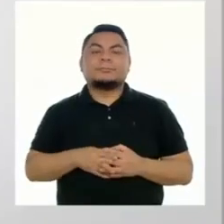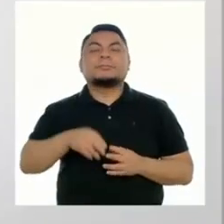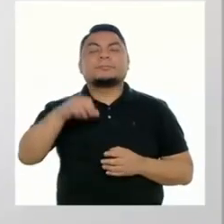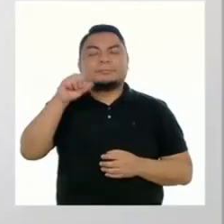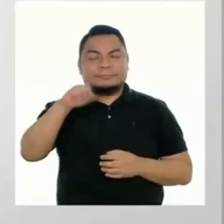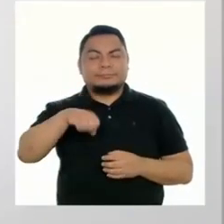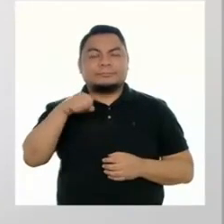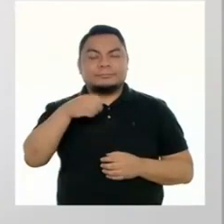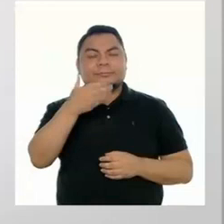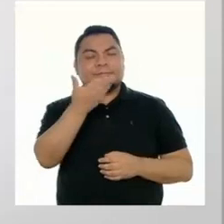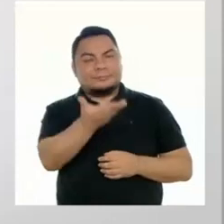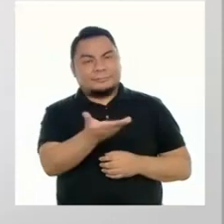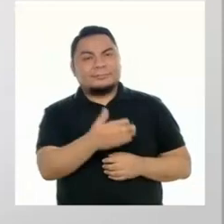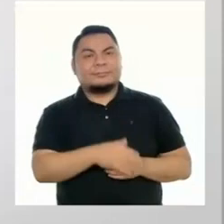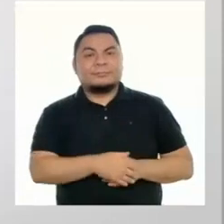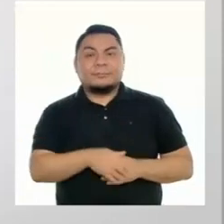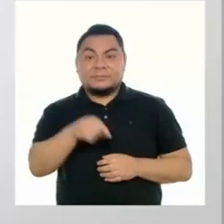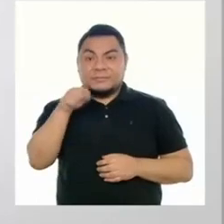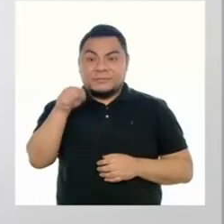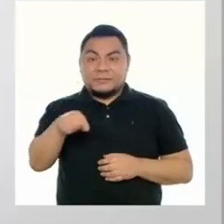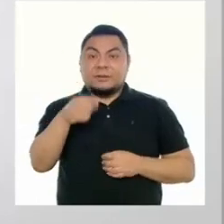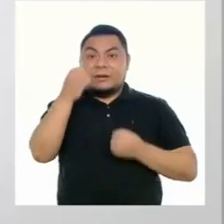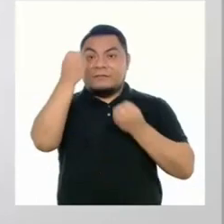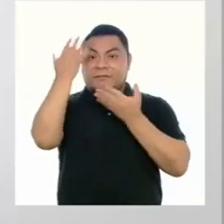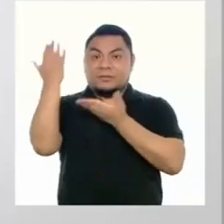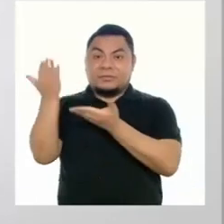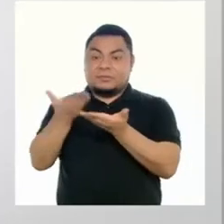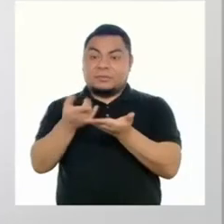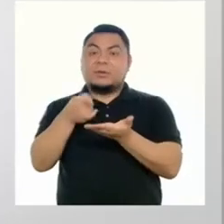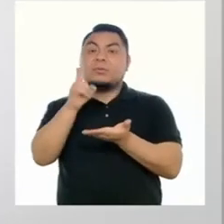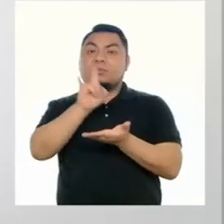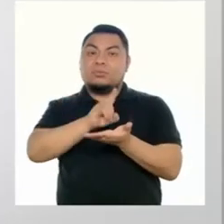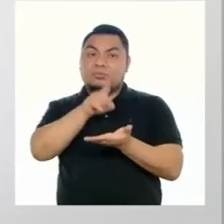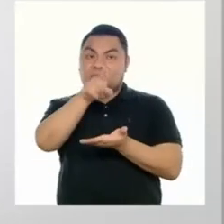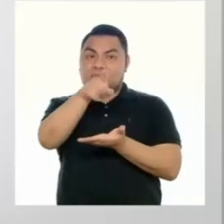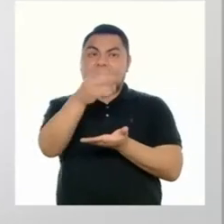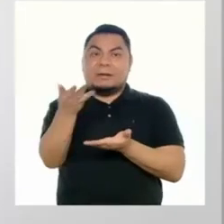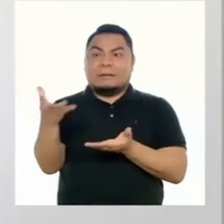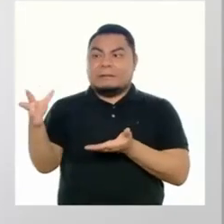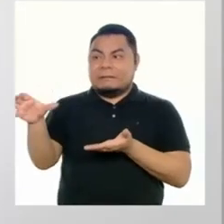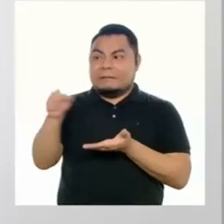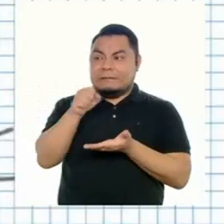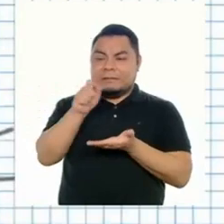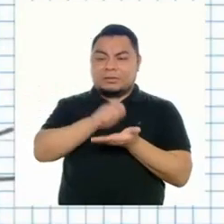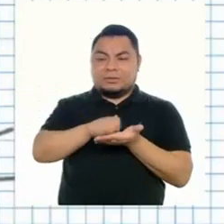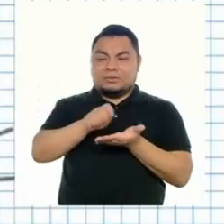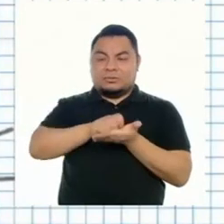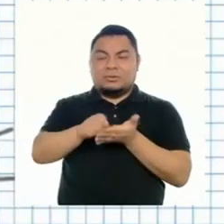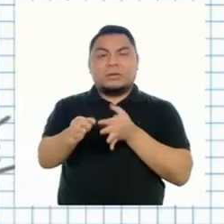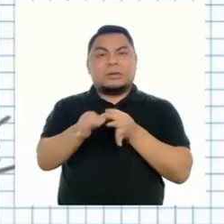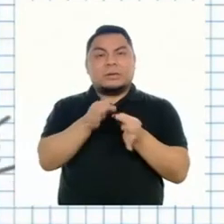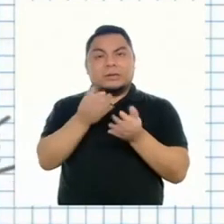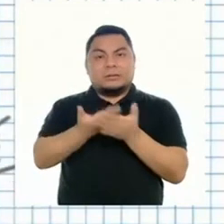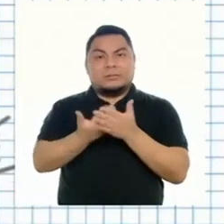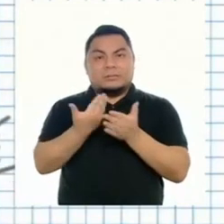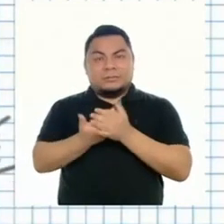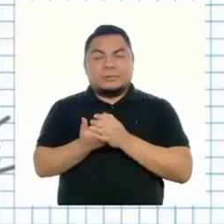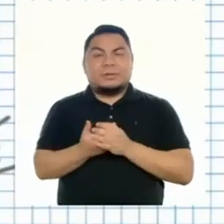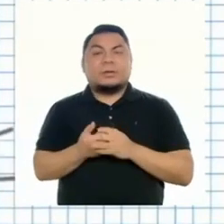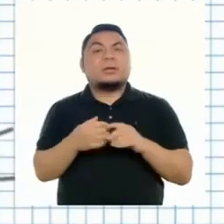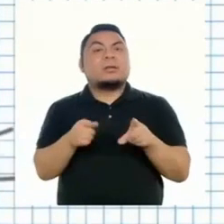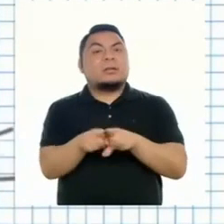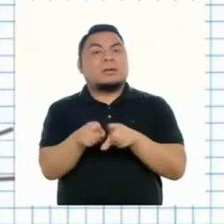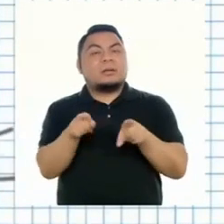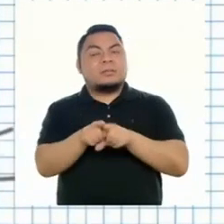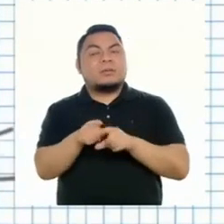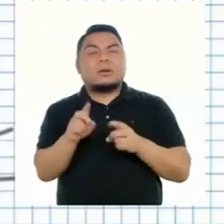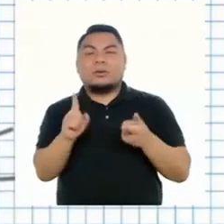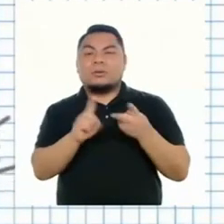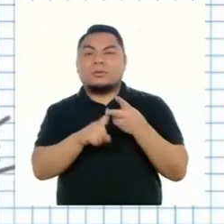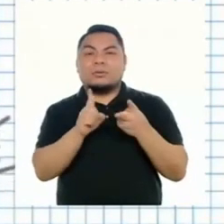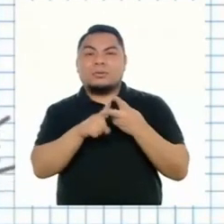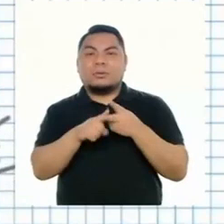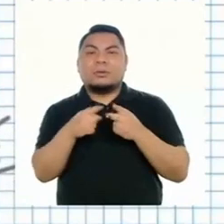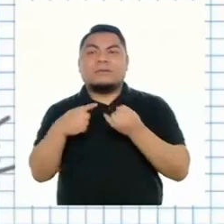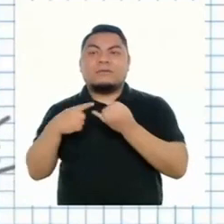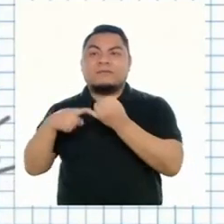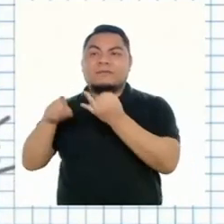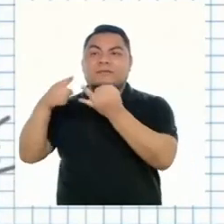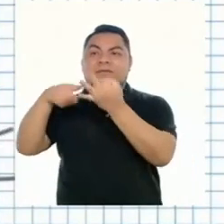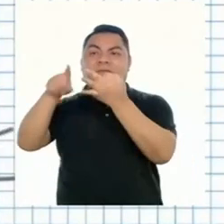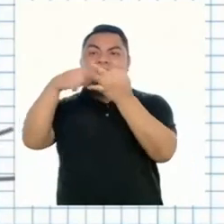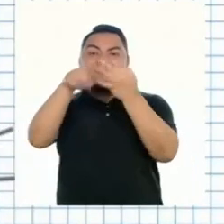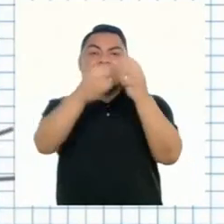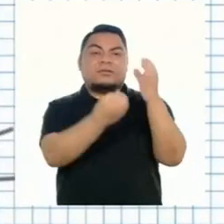Así es, Miluska. Ese es un dato que podrías utilizar en tu texto argumentativo. Y la segunda noción clave es que la